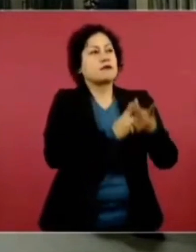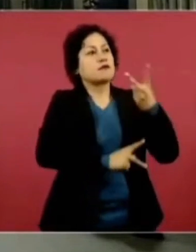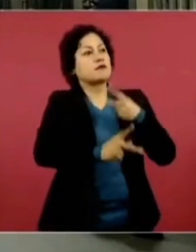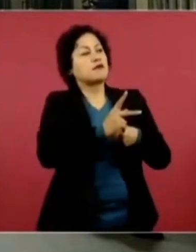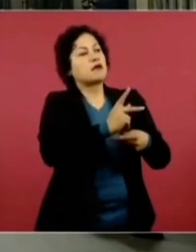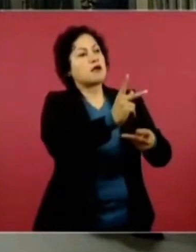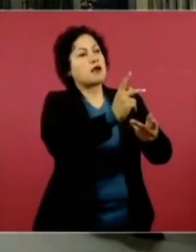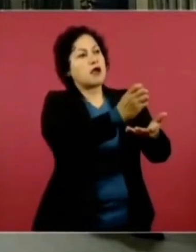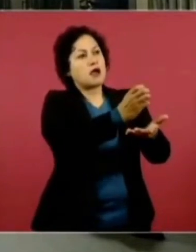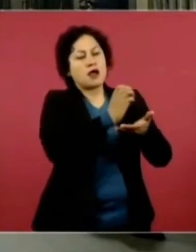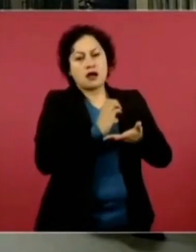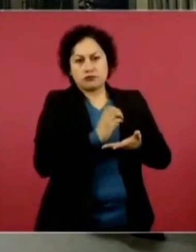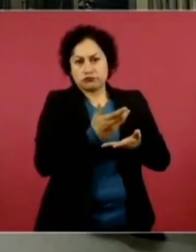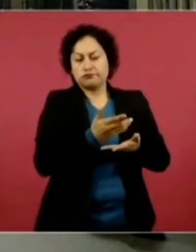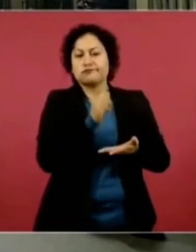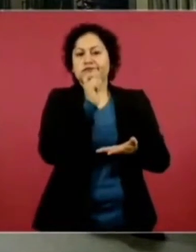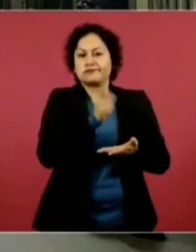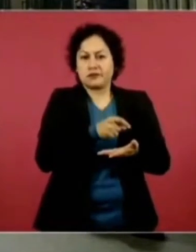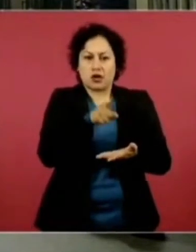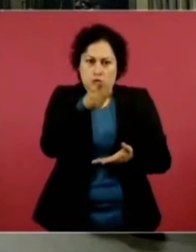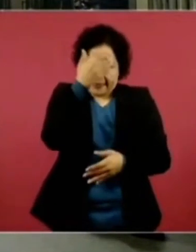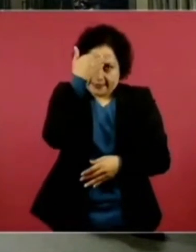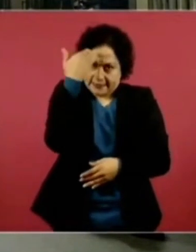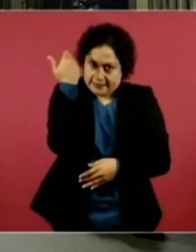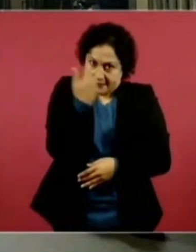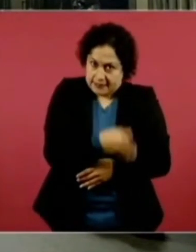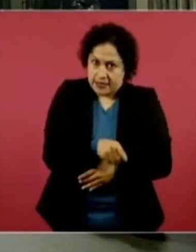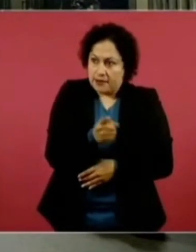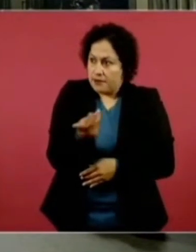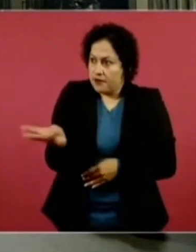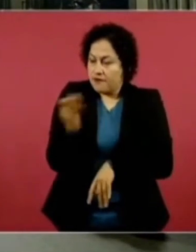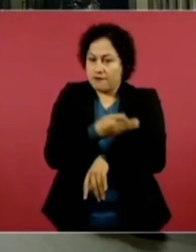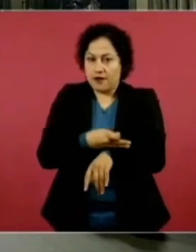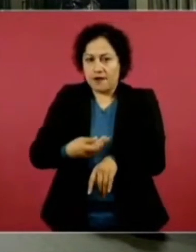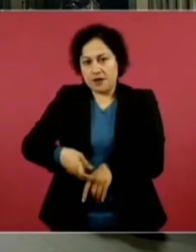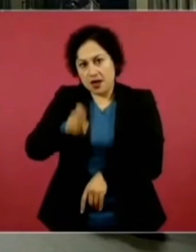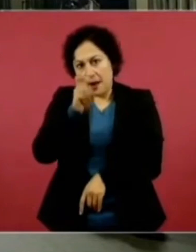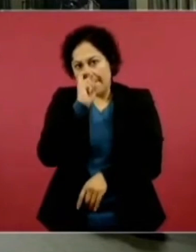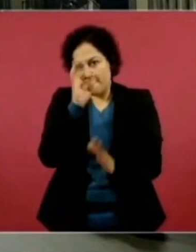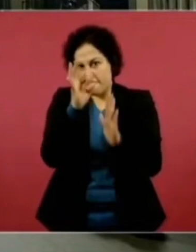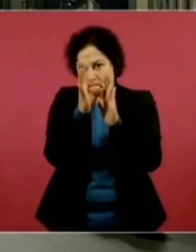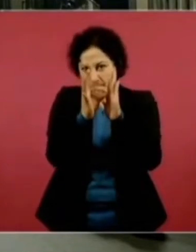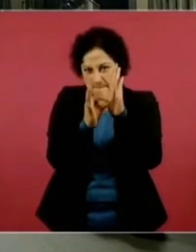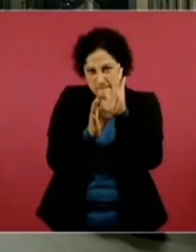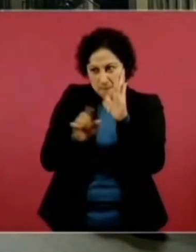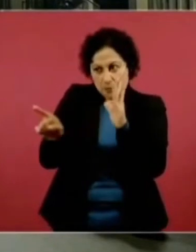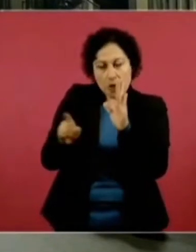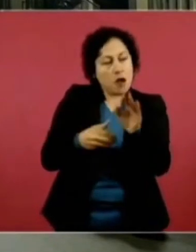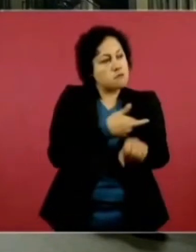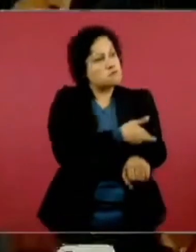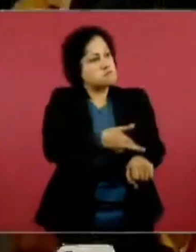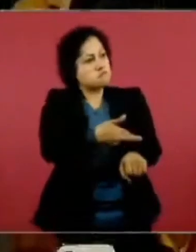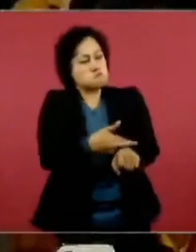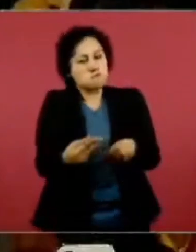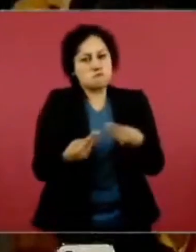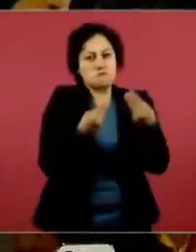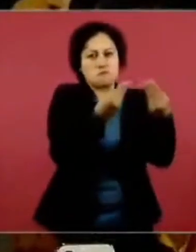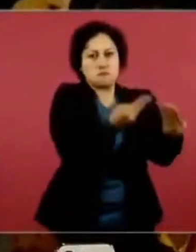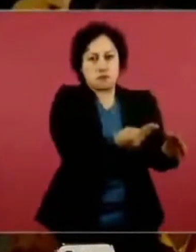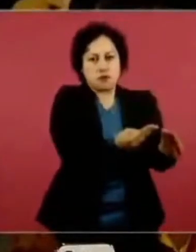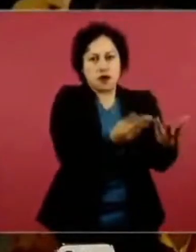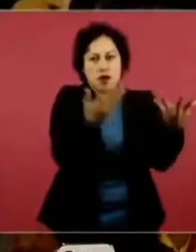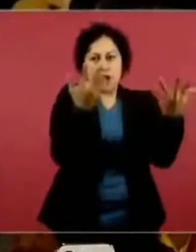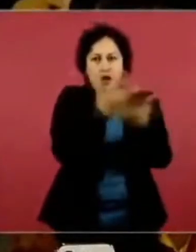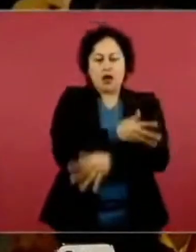para poder otorgar un crédito, pues hay requisitos muy estrictos por parte del InfoNavit. Por eso sabemos que la certeza de que la gente que